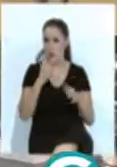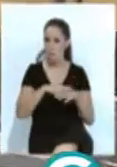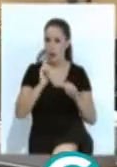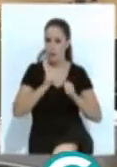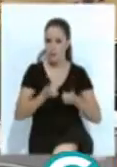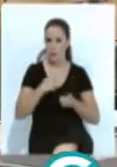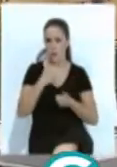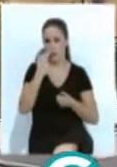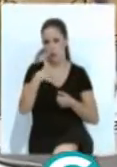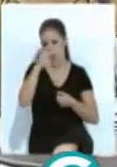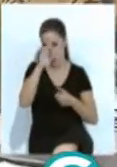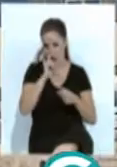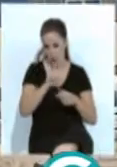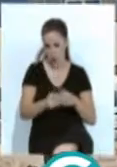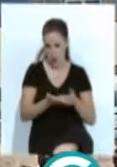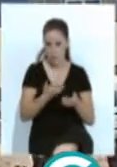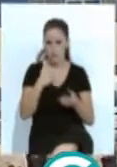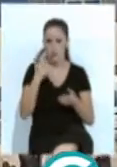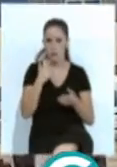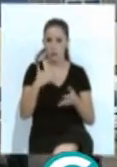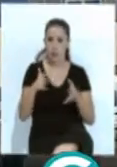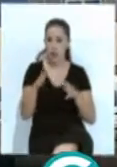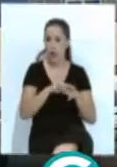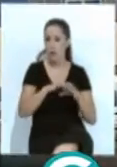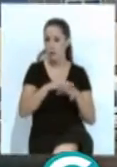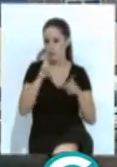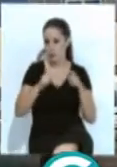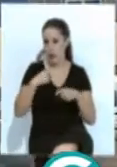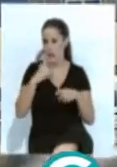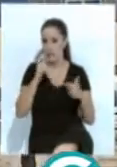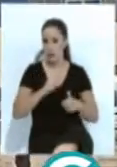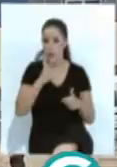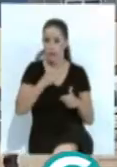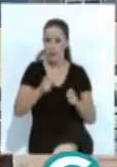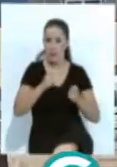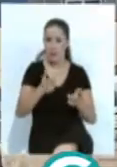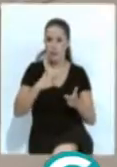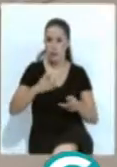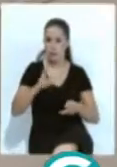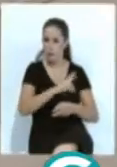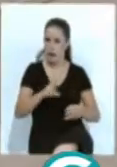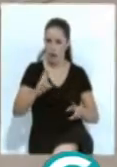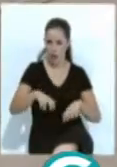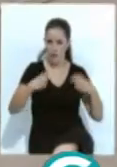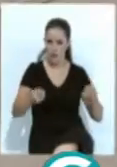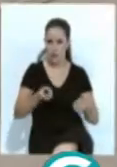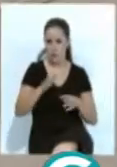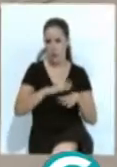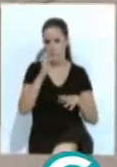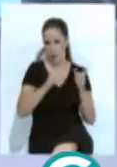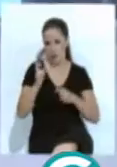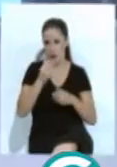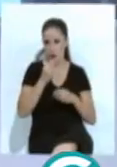a principios del próximo año, según las autoridades sanitarias, facilita el tratamiento y la rehabilitación para los toxicómanos.